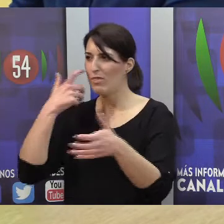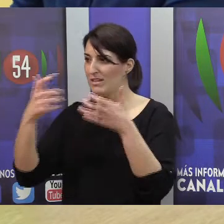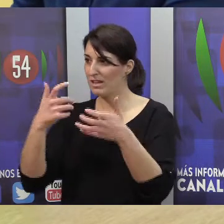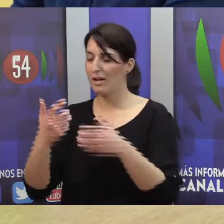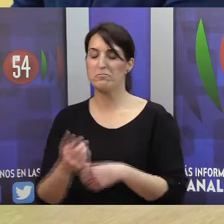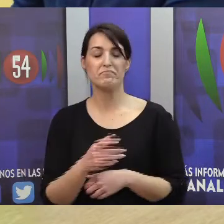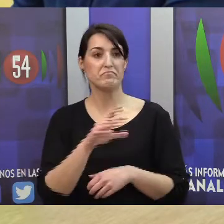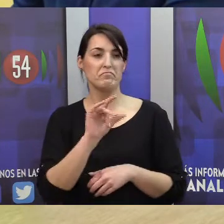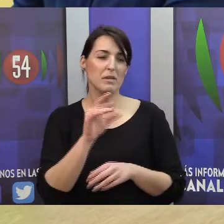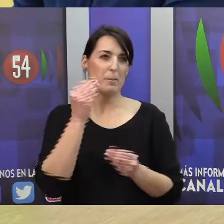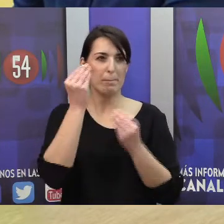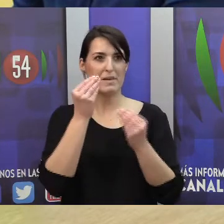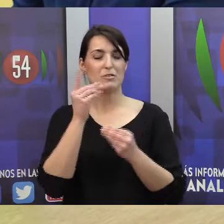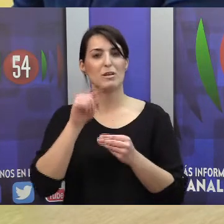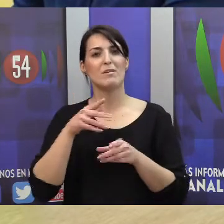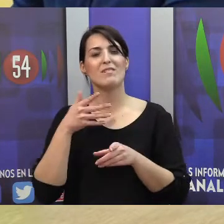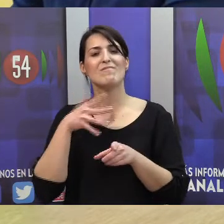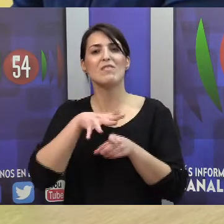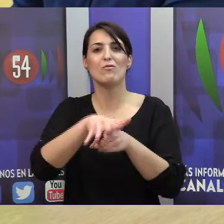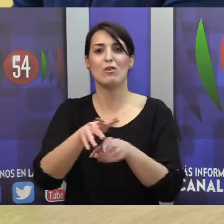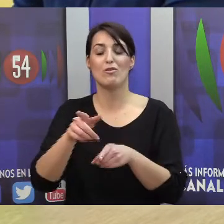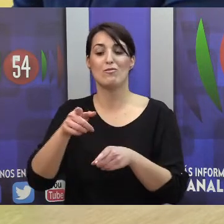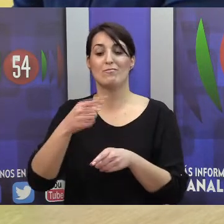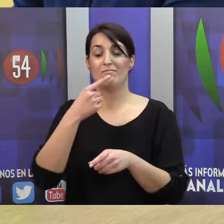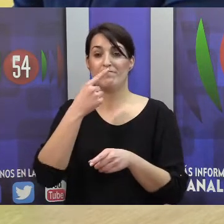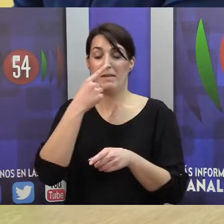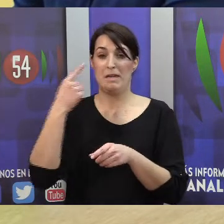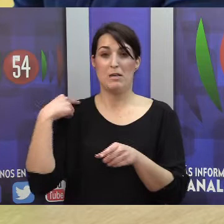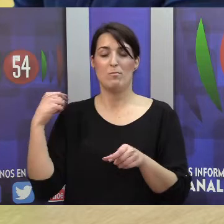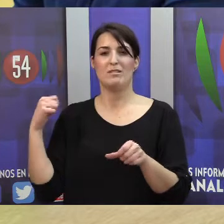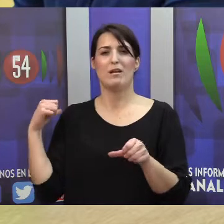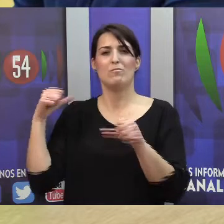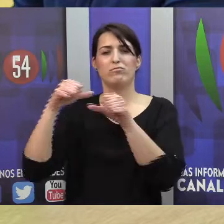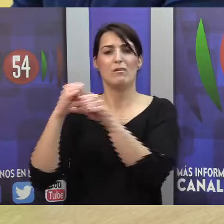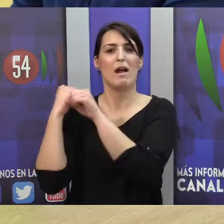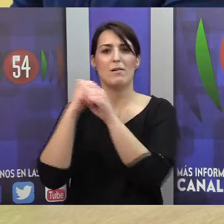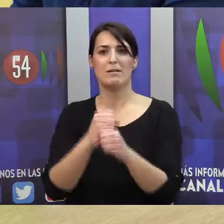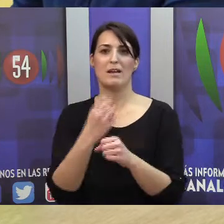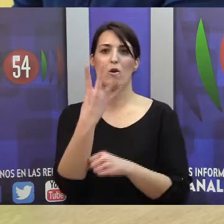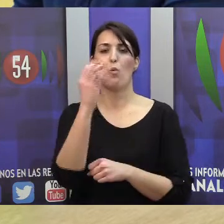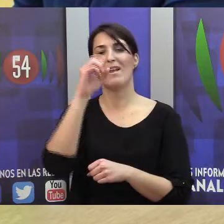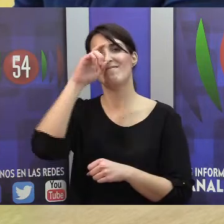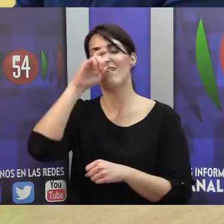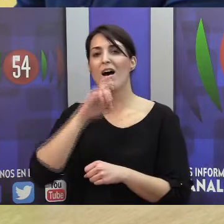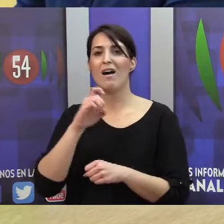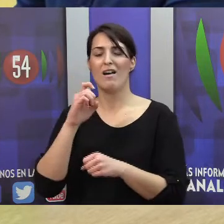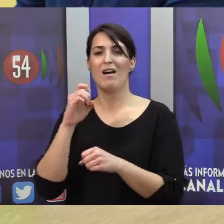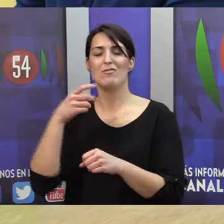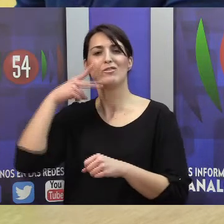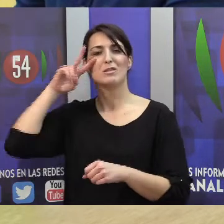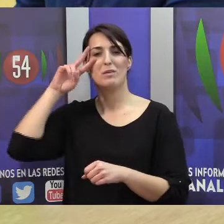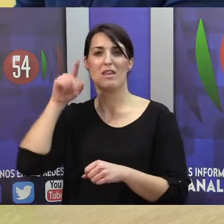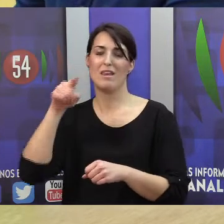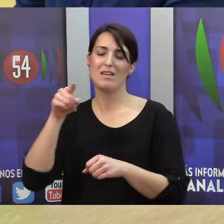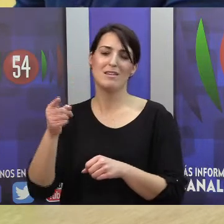influido mucho ahí el hecho de que hemos cumplido el año 17, los 40 años de trayectoria y creo que eso ha jugado a nuestro favor,